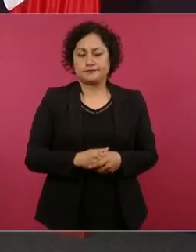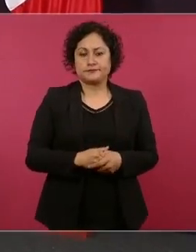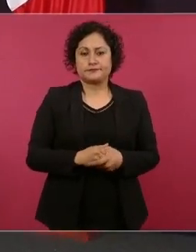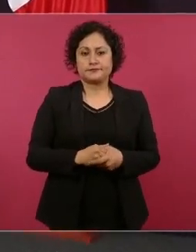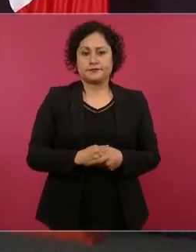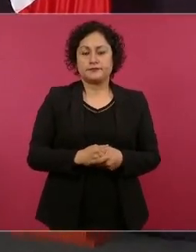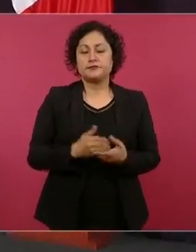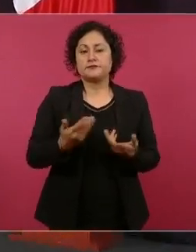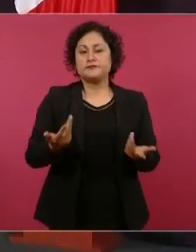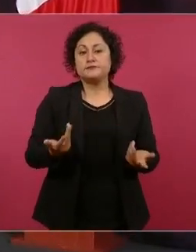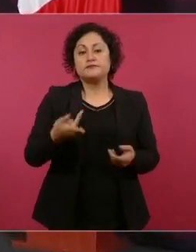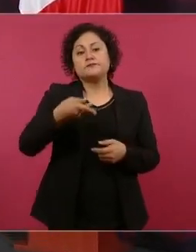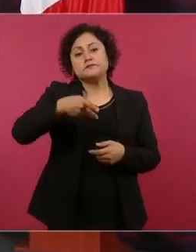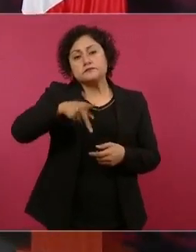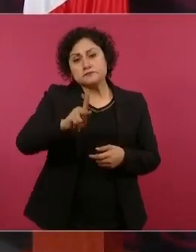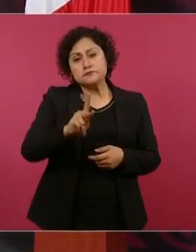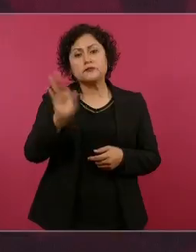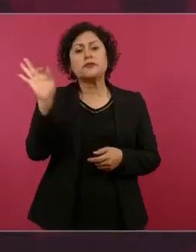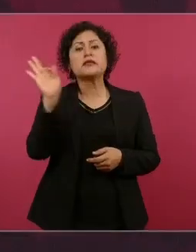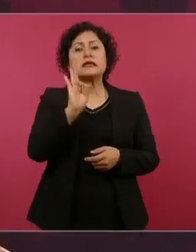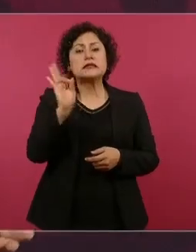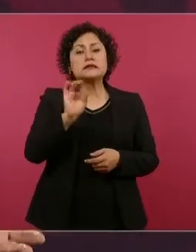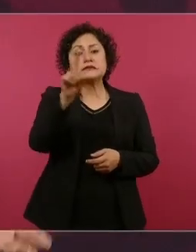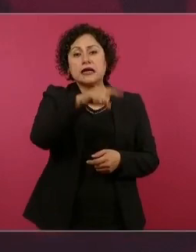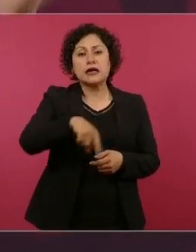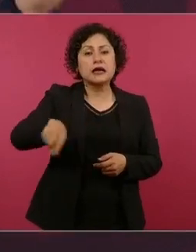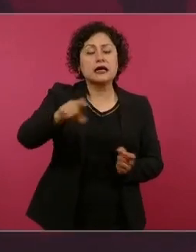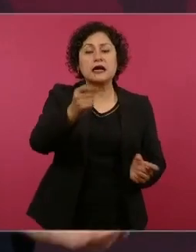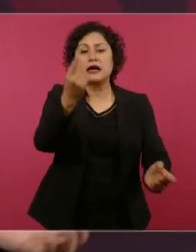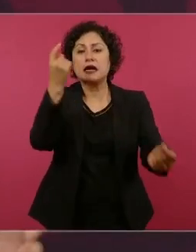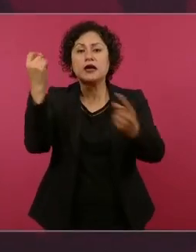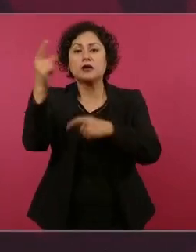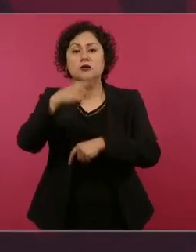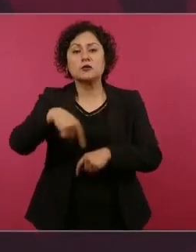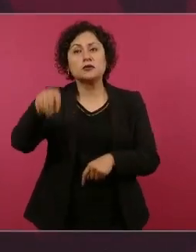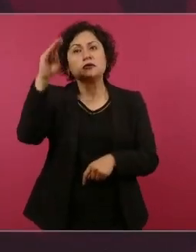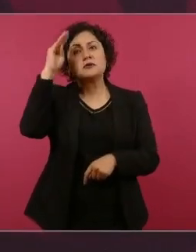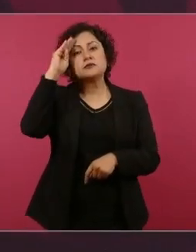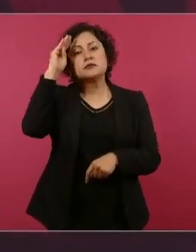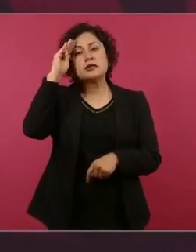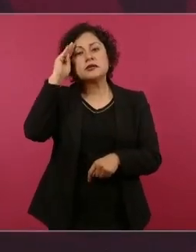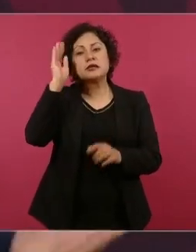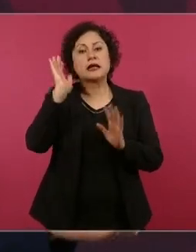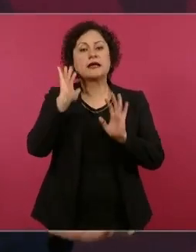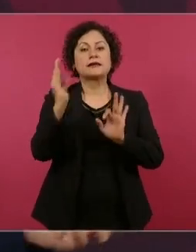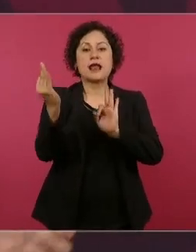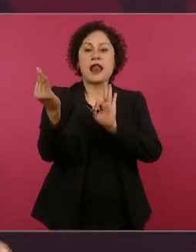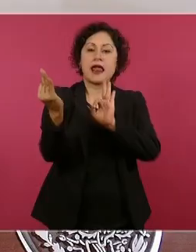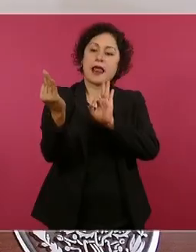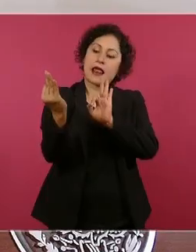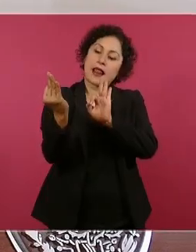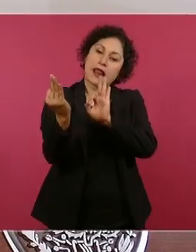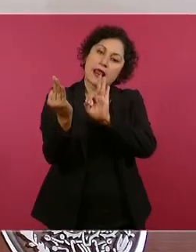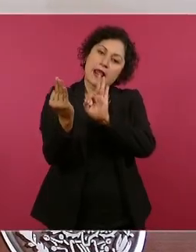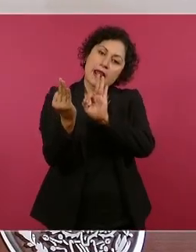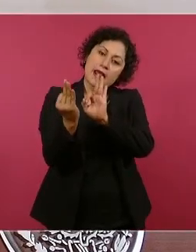Pero pueden estar pensando, ya faltan cinco meses, ya no es nada.